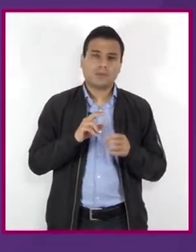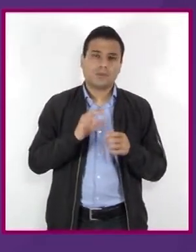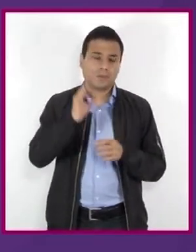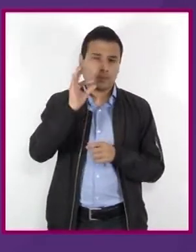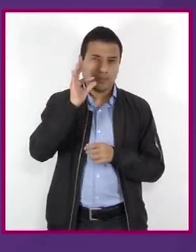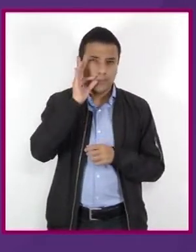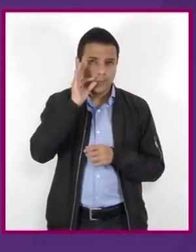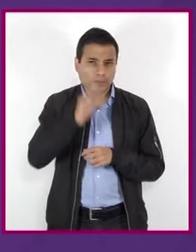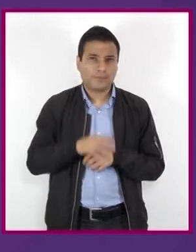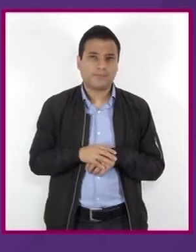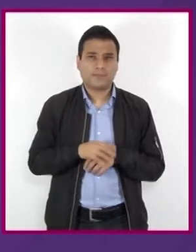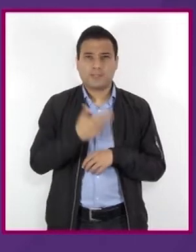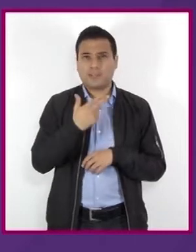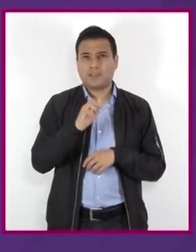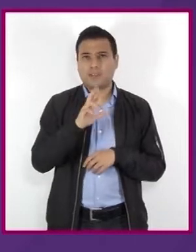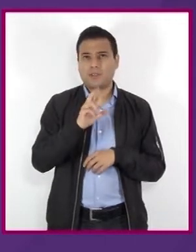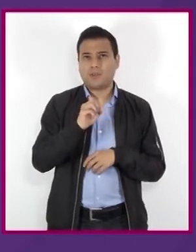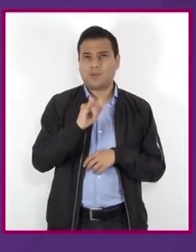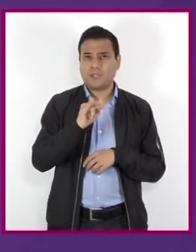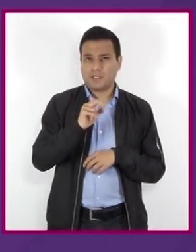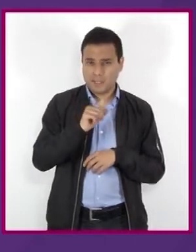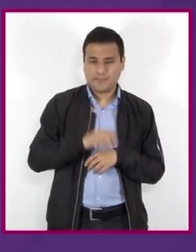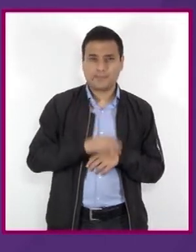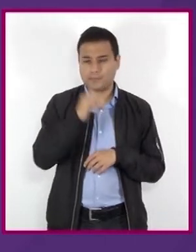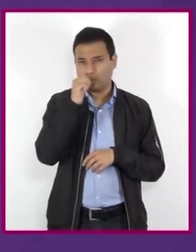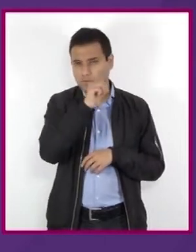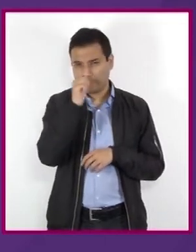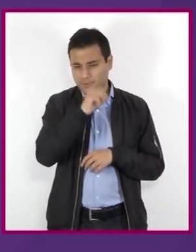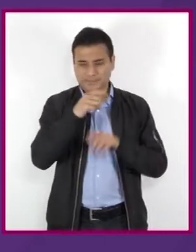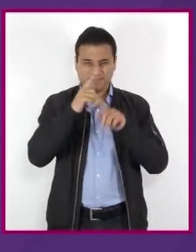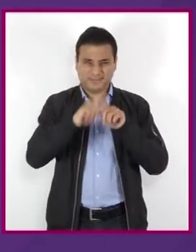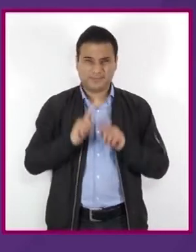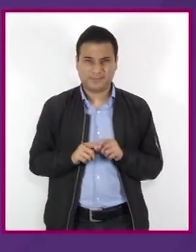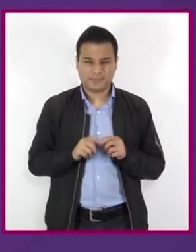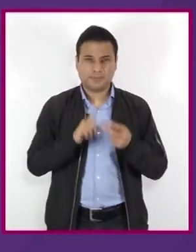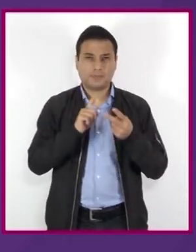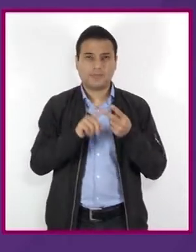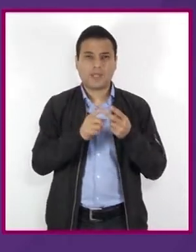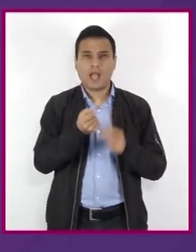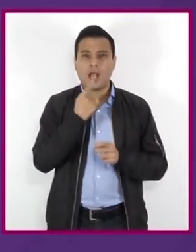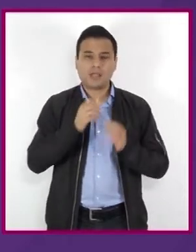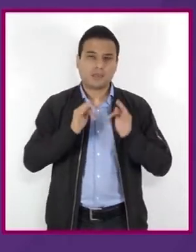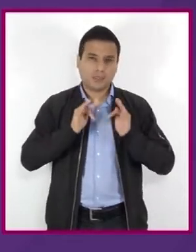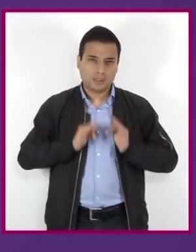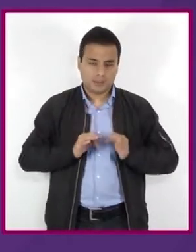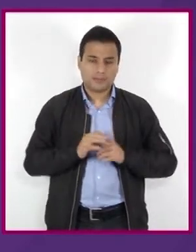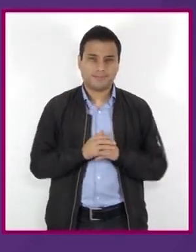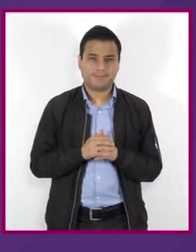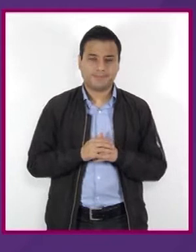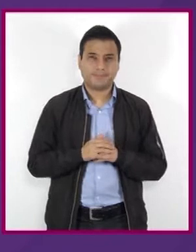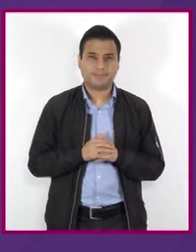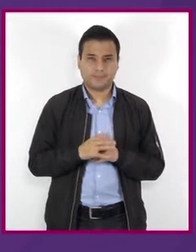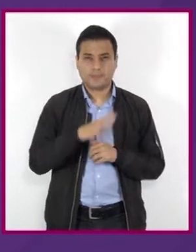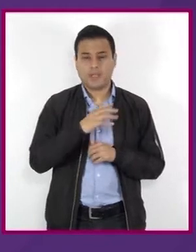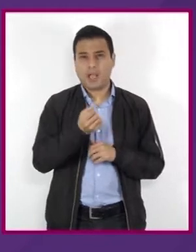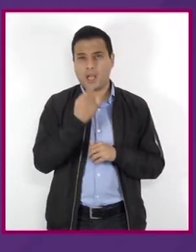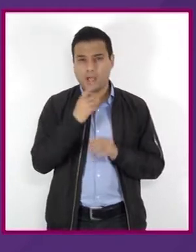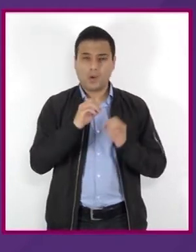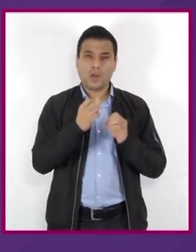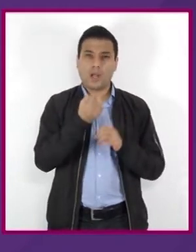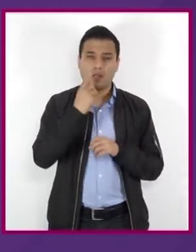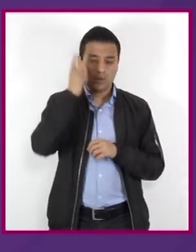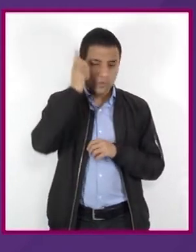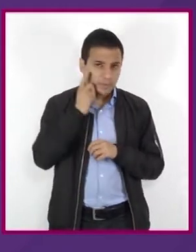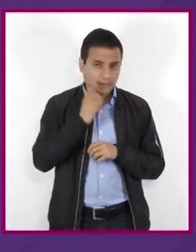heroína, morfina, metadona, tranquilizantes, pastillas para calmar la ansiedad, hipnóticos, pastillas